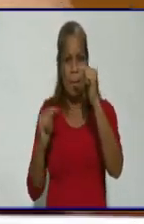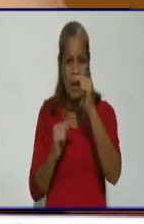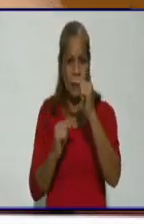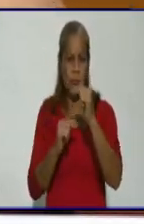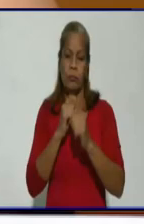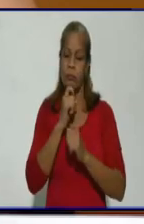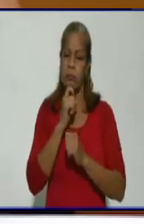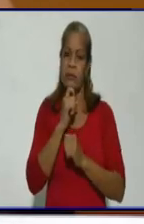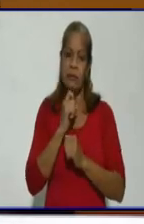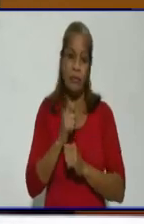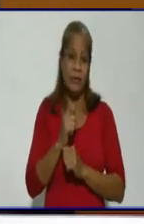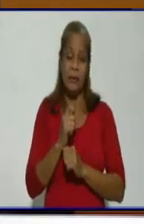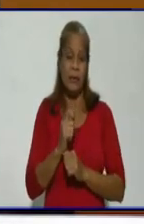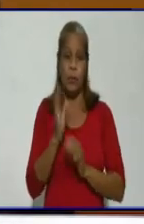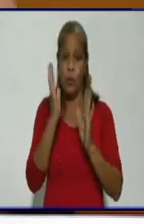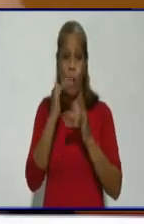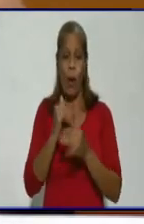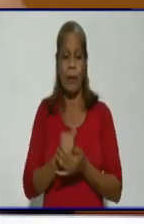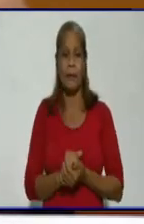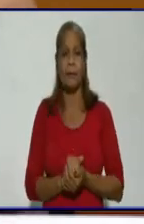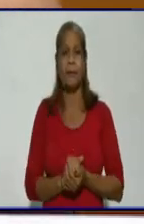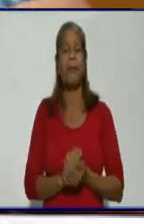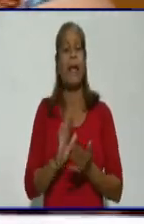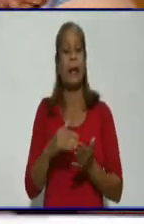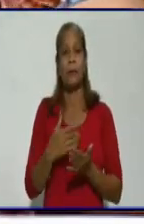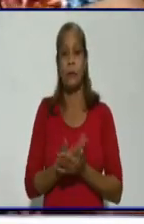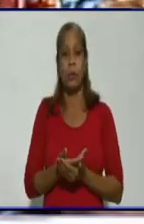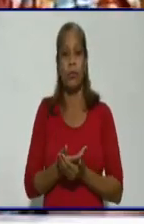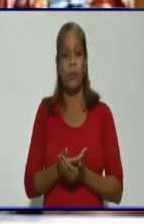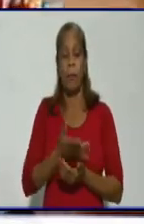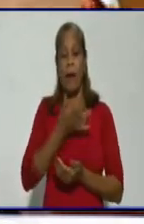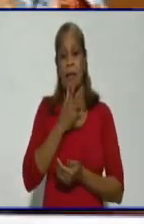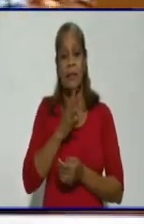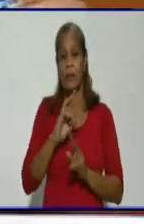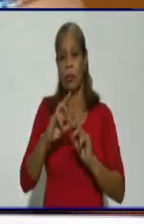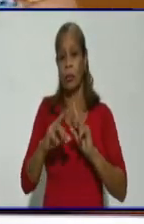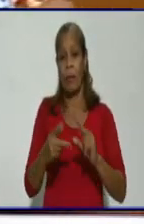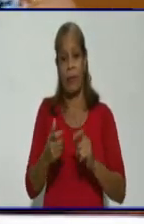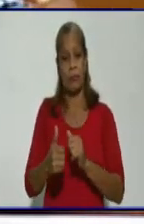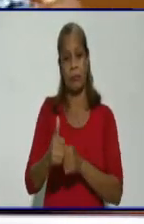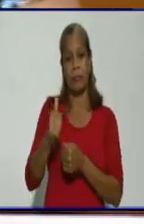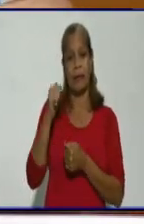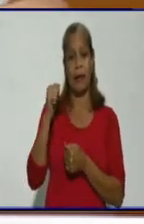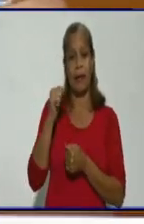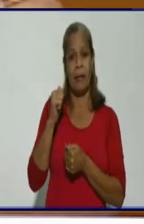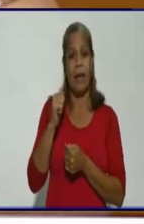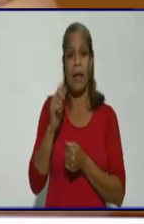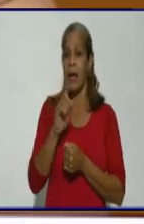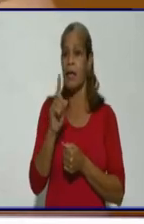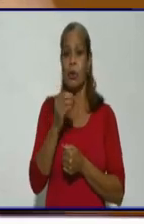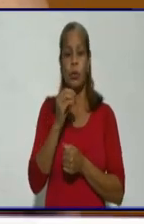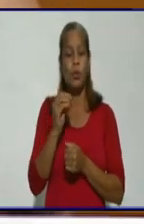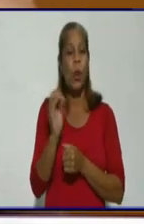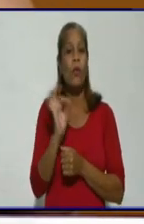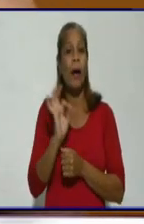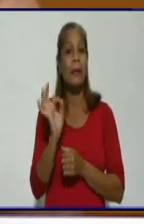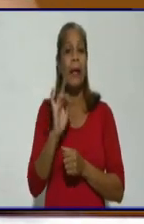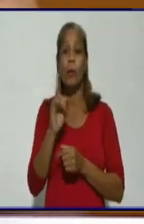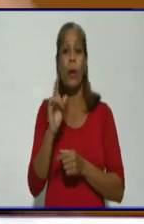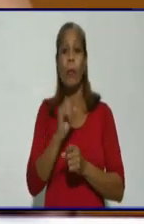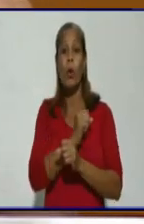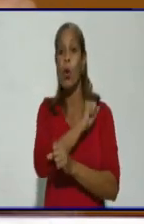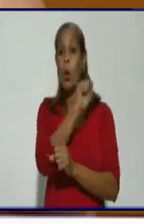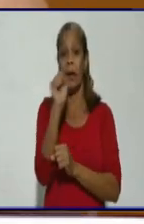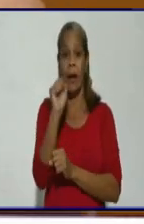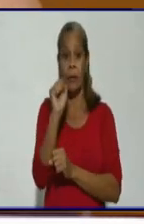tenemos 20, e ir así, y no tener que volver hacia atrás. Eso no lo hemos logrado en la provincia y no se ha